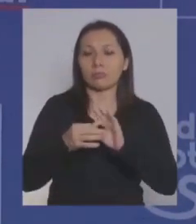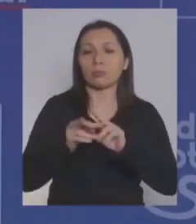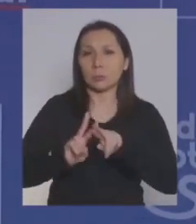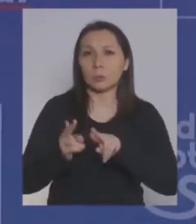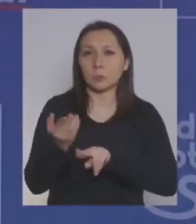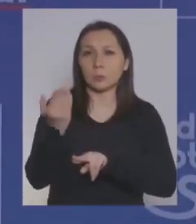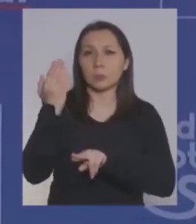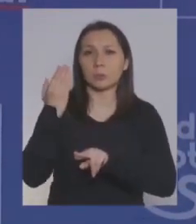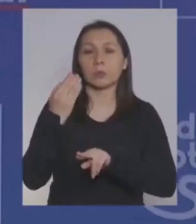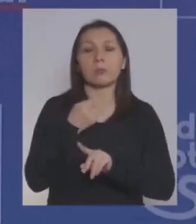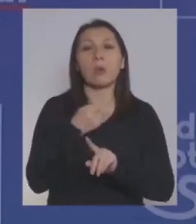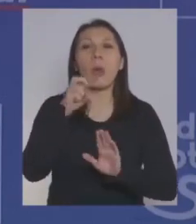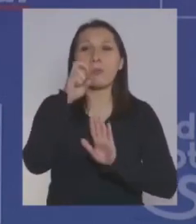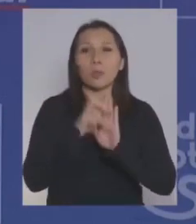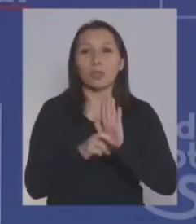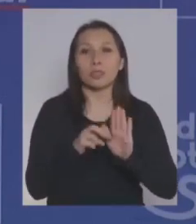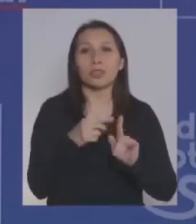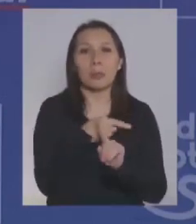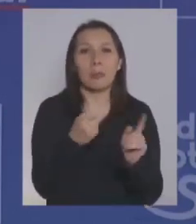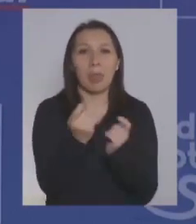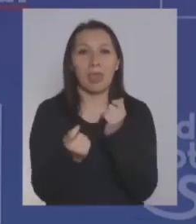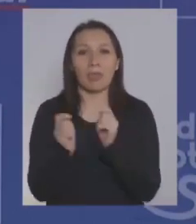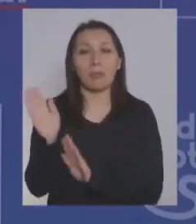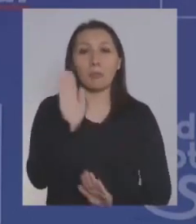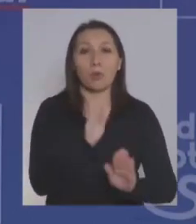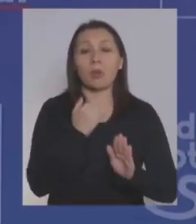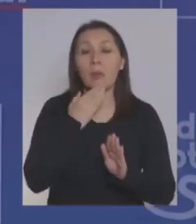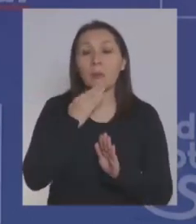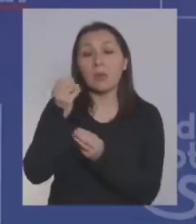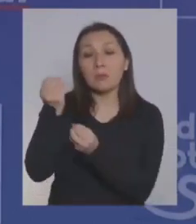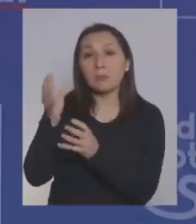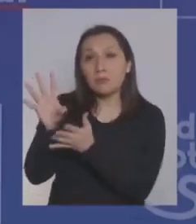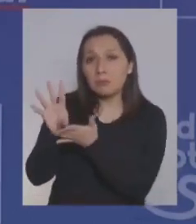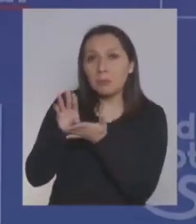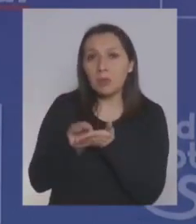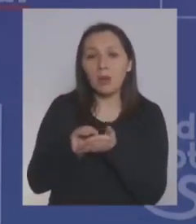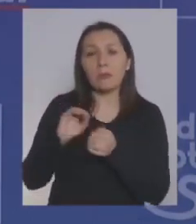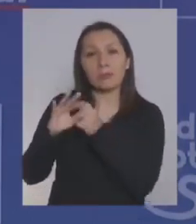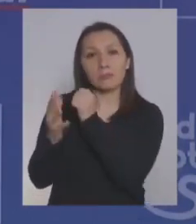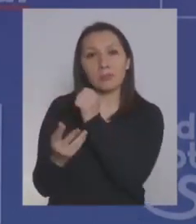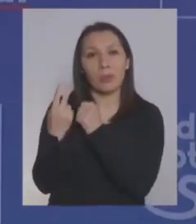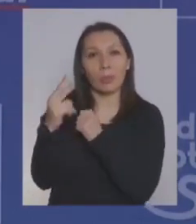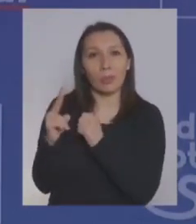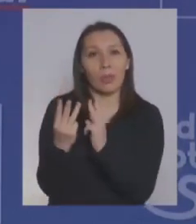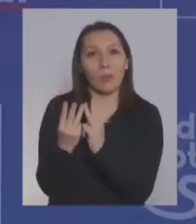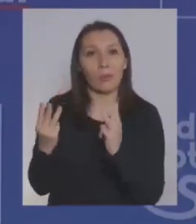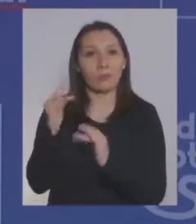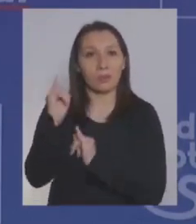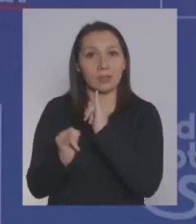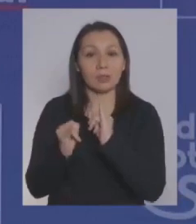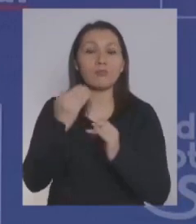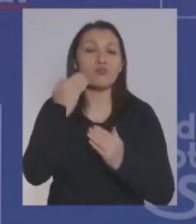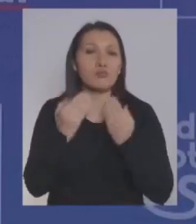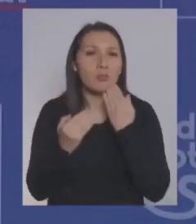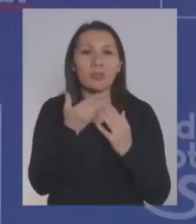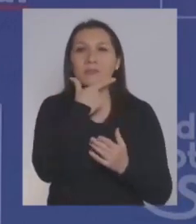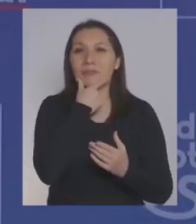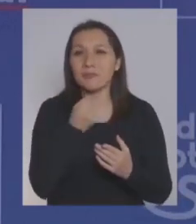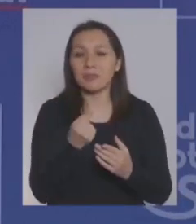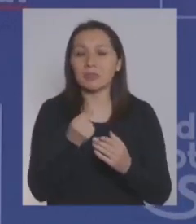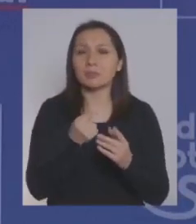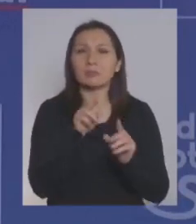desde el proyecto de clase media protegida y también inspirado en una página de Hacienda, todos los beneficios de una forma simple,